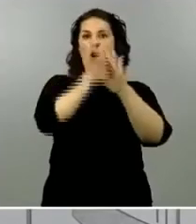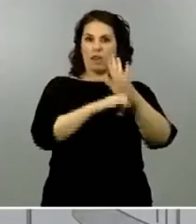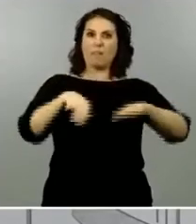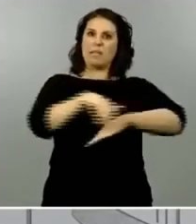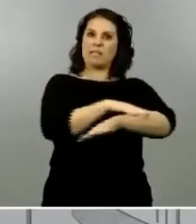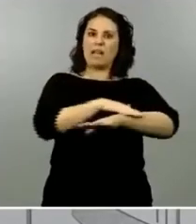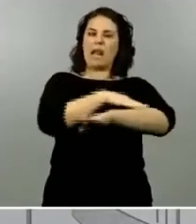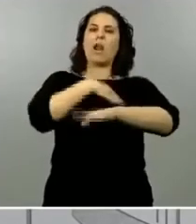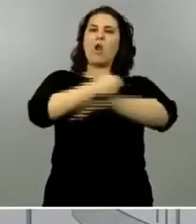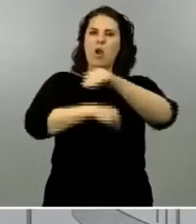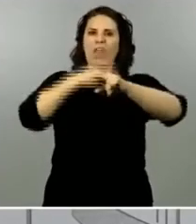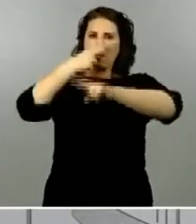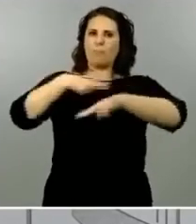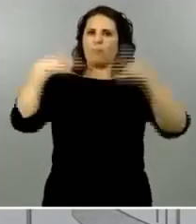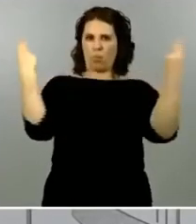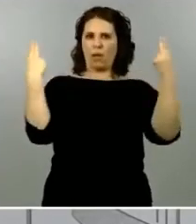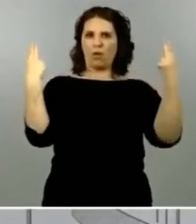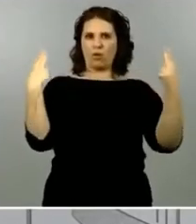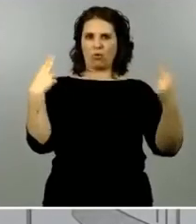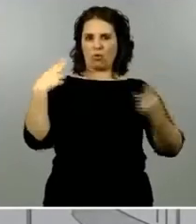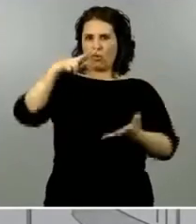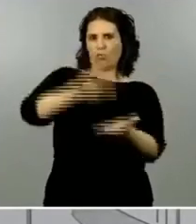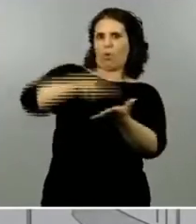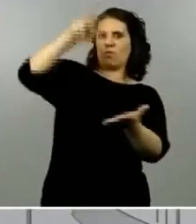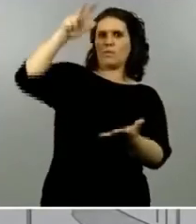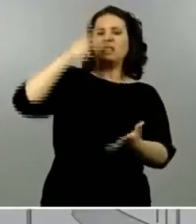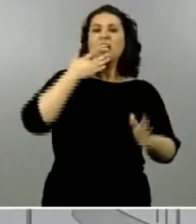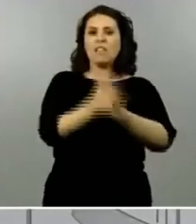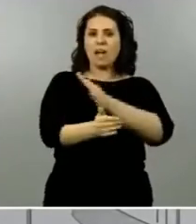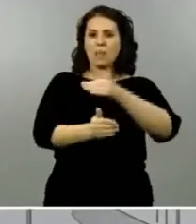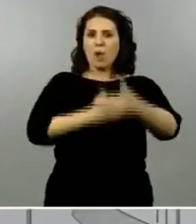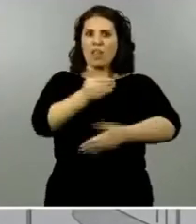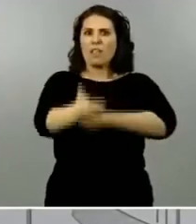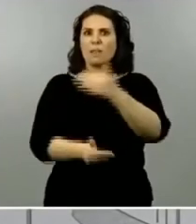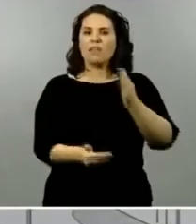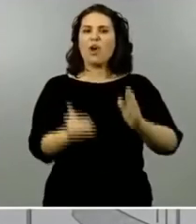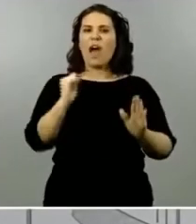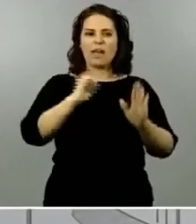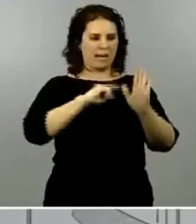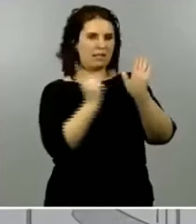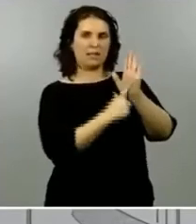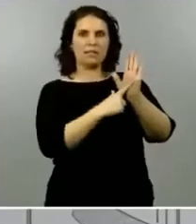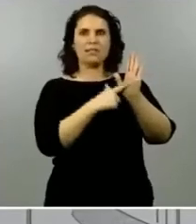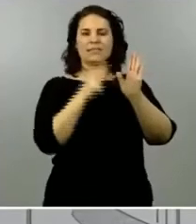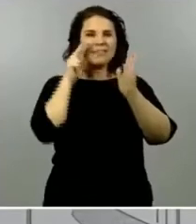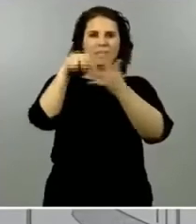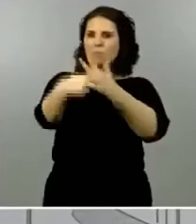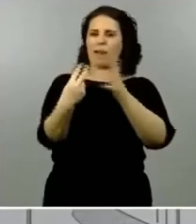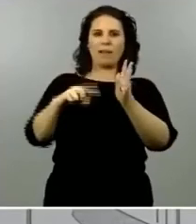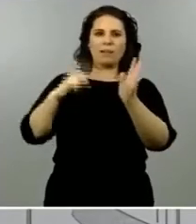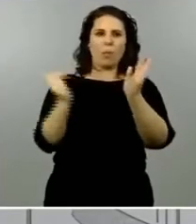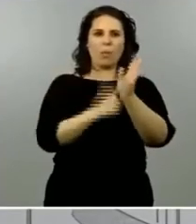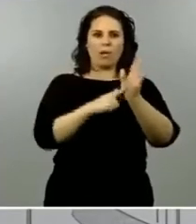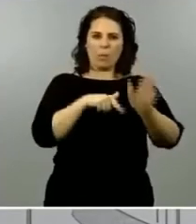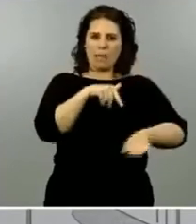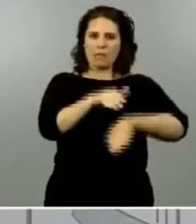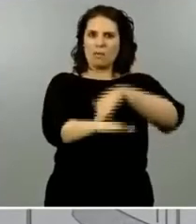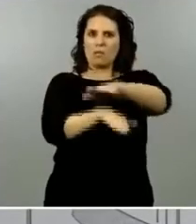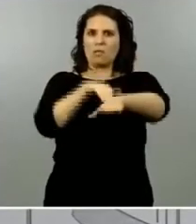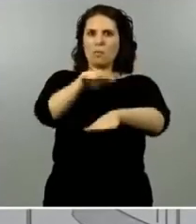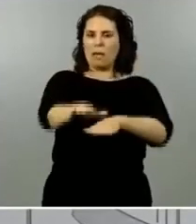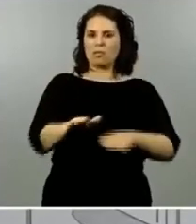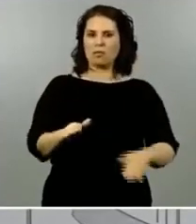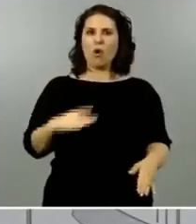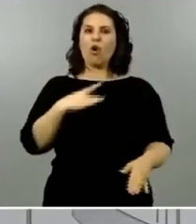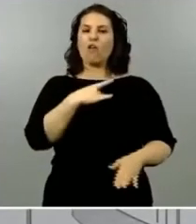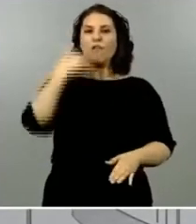es un procedimiento arreglado es un procedimiento absolutamente transparente es un procedimiento en el que son los funcionarios y funcionarias